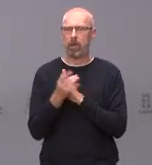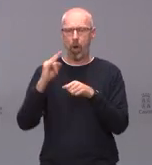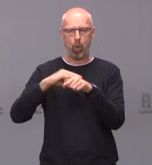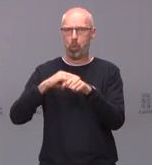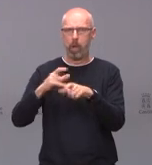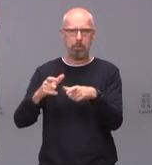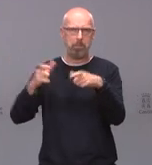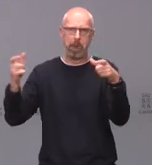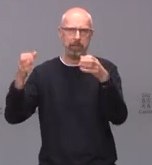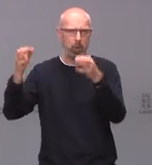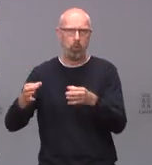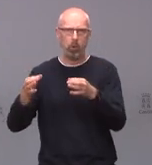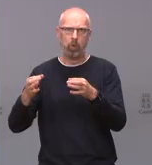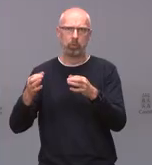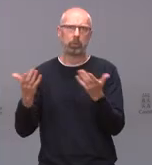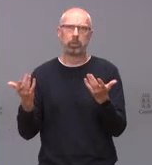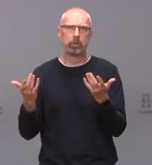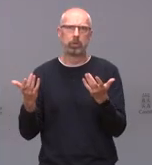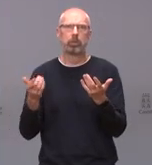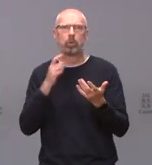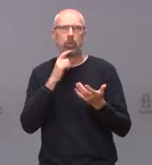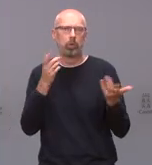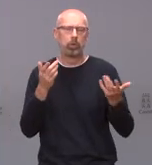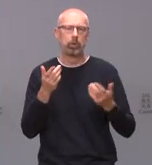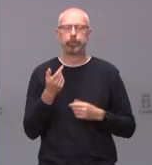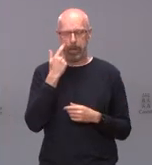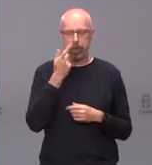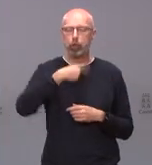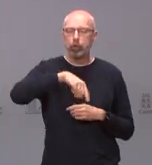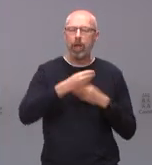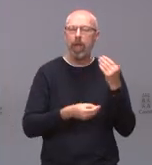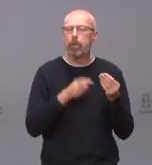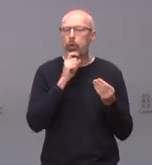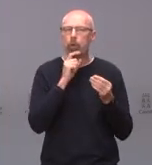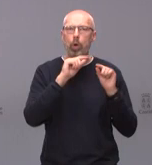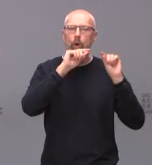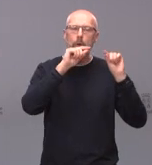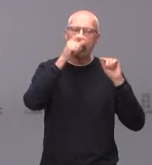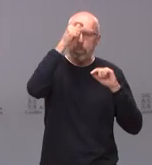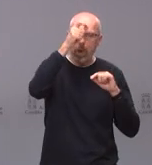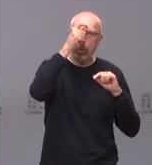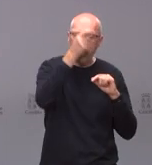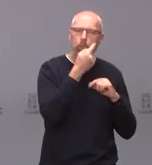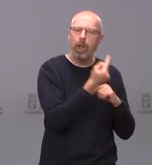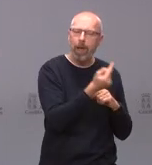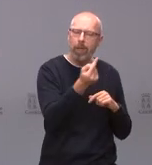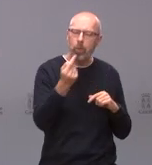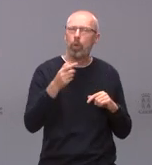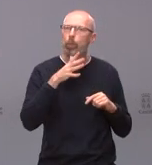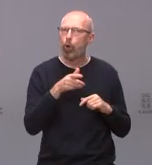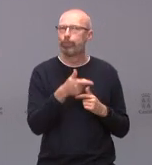nivel gracias vamos a actuar solo por municipios porque creemos que en este caso